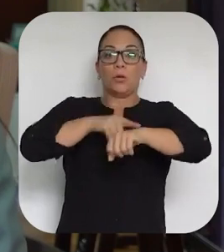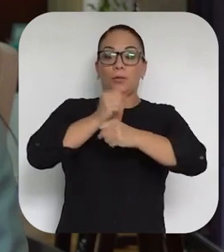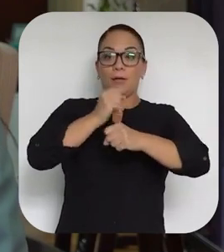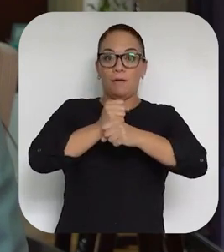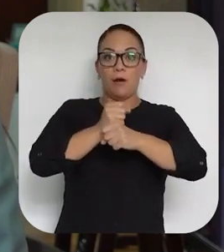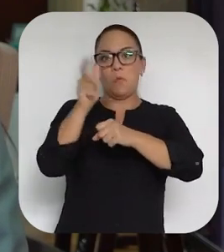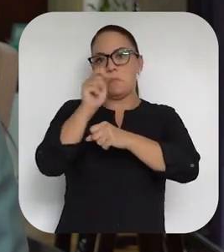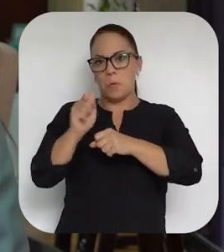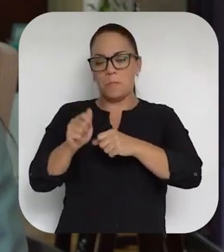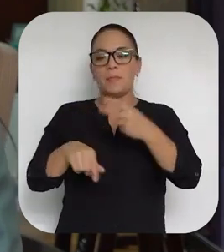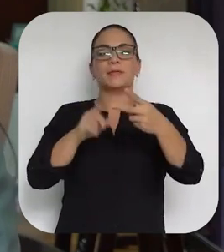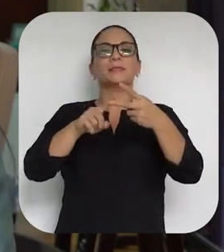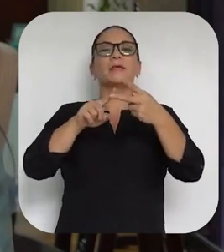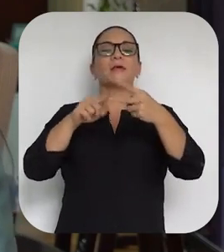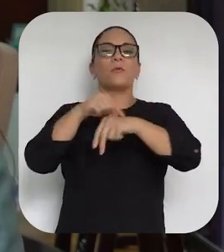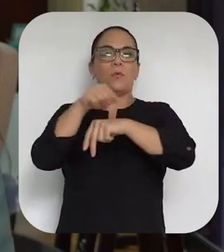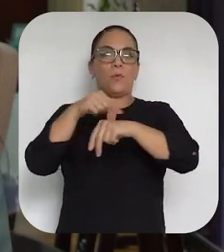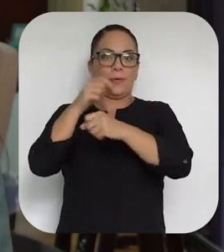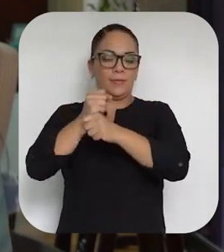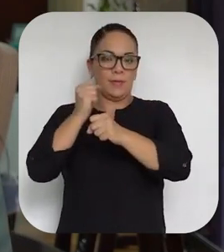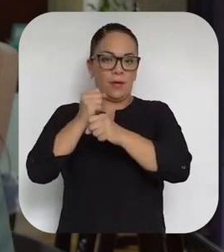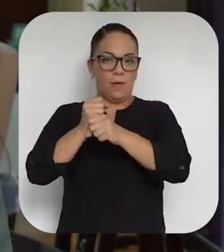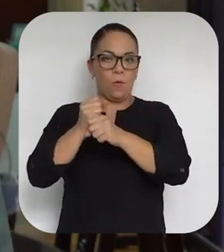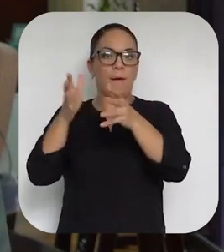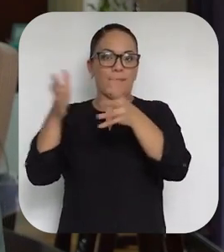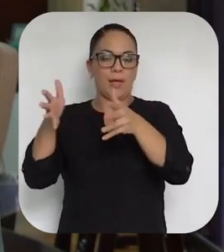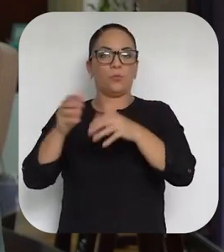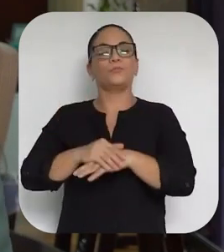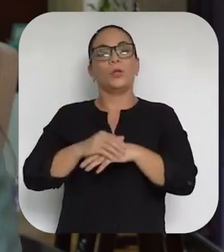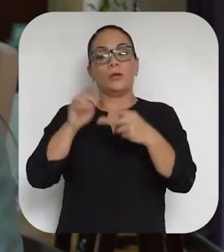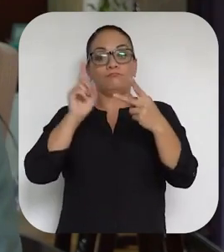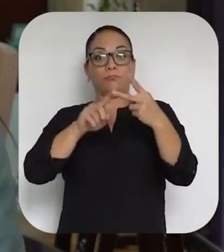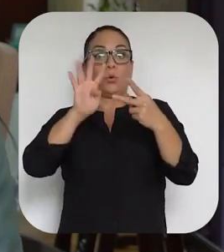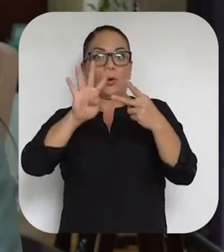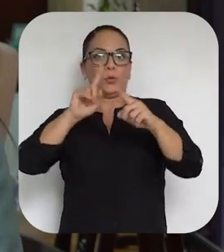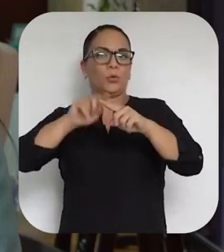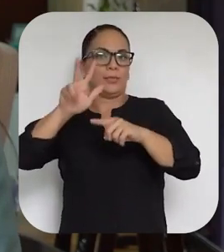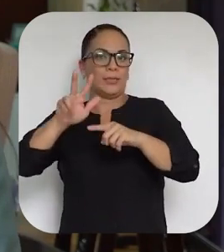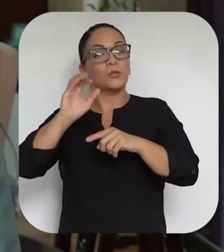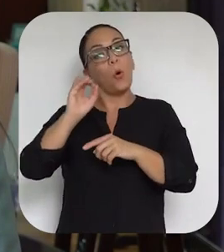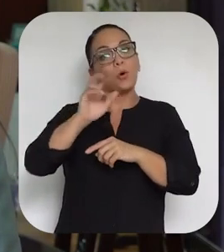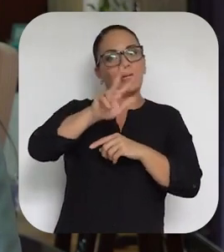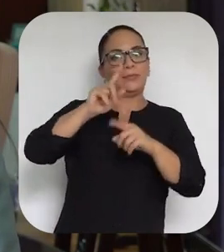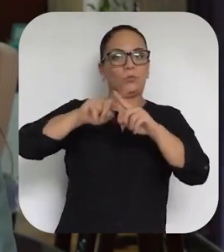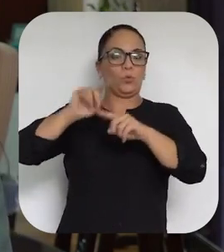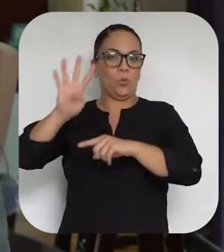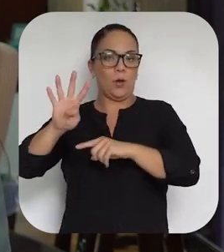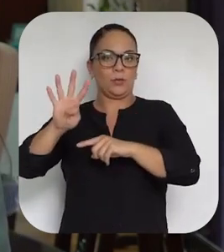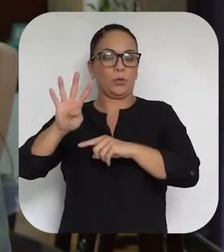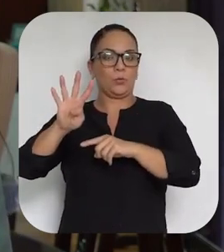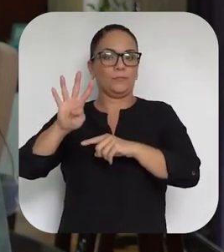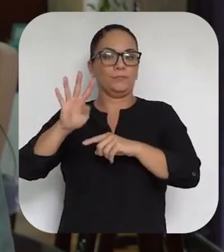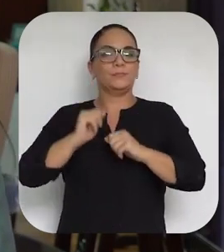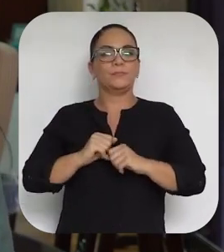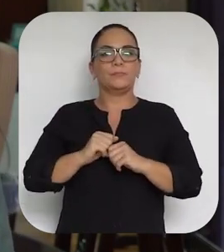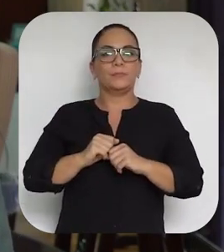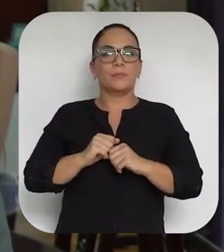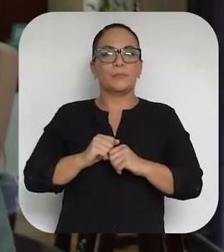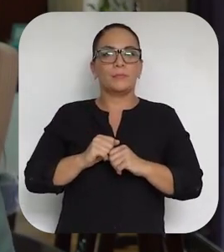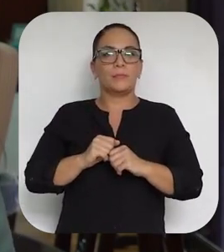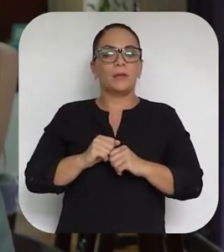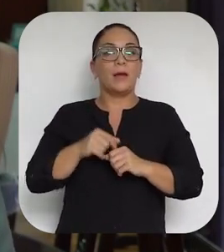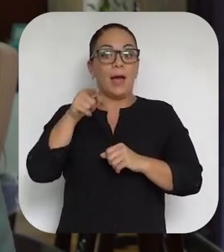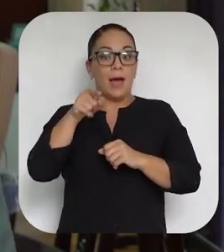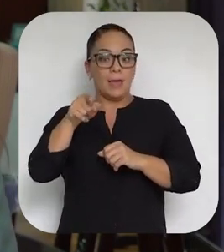ampliada. En la excepcional ampliada, que es la 4.3 o 3.4, se excluye completamente las actividades, que se permite esto, la